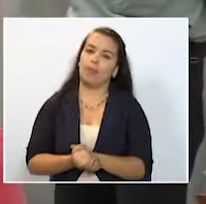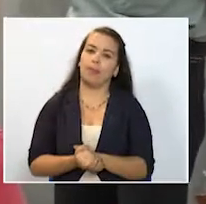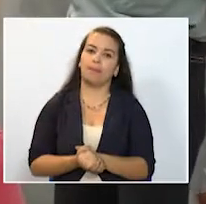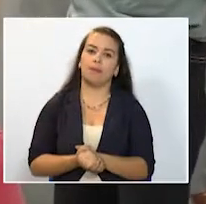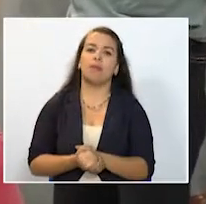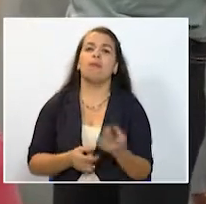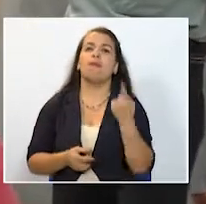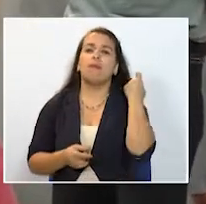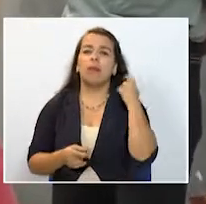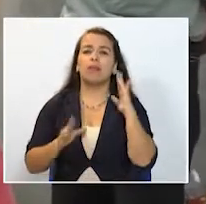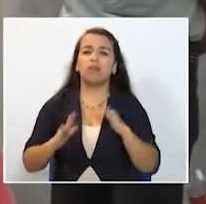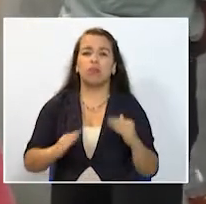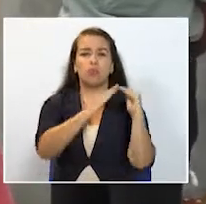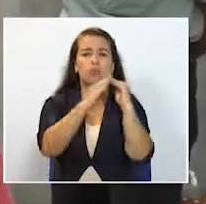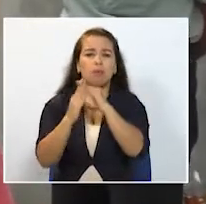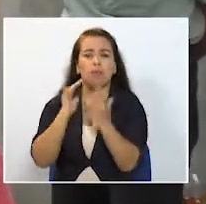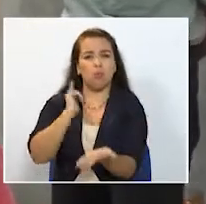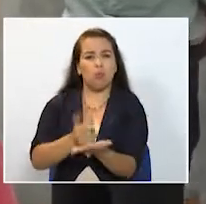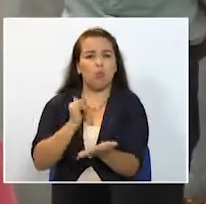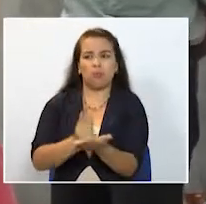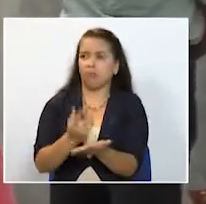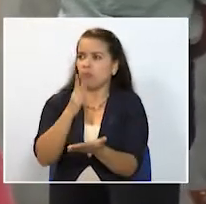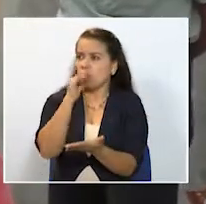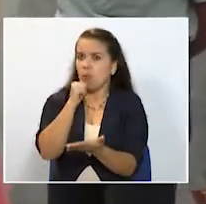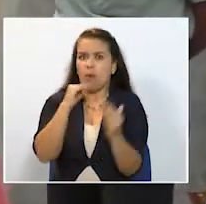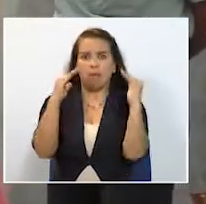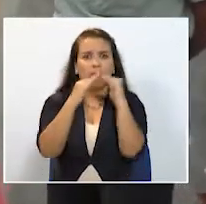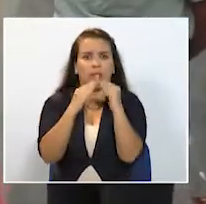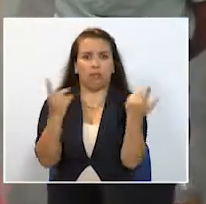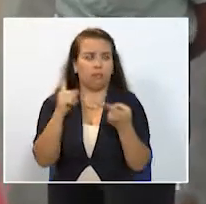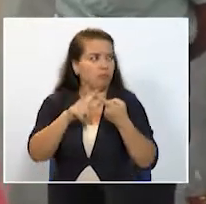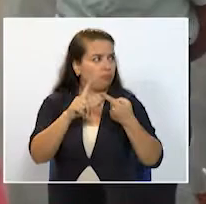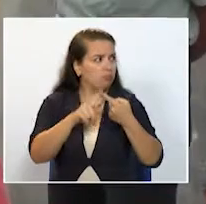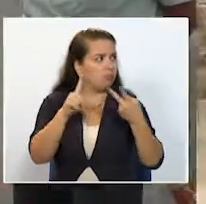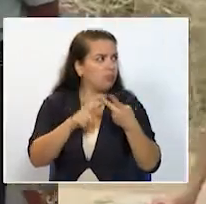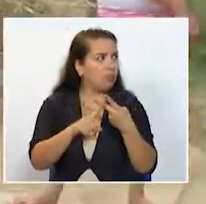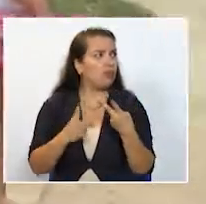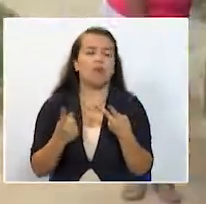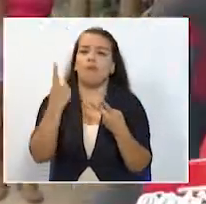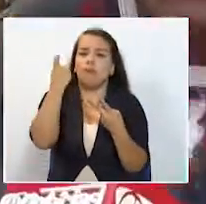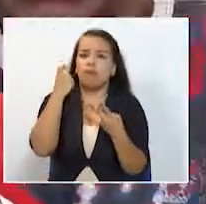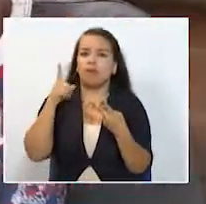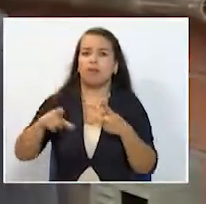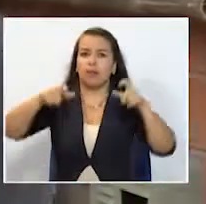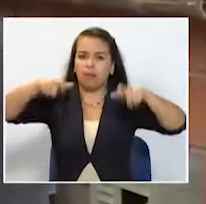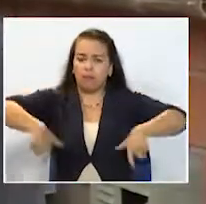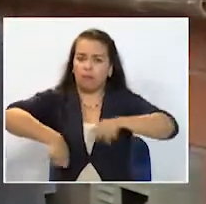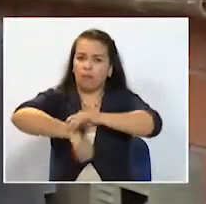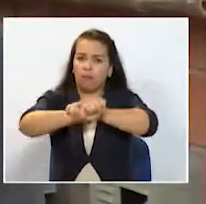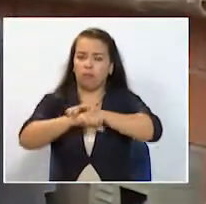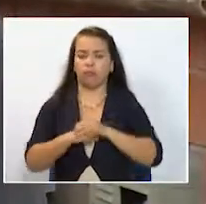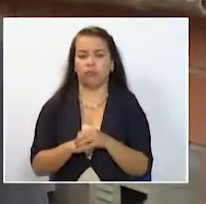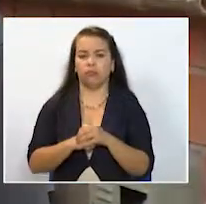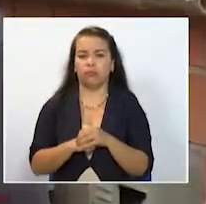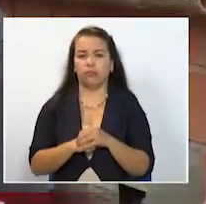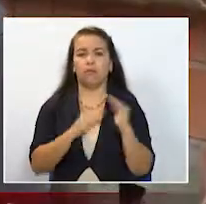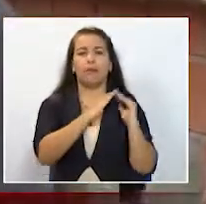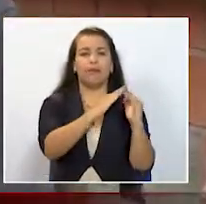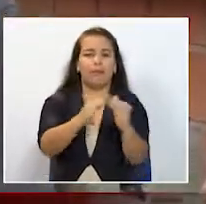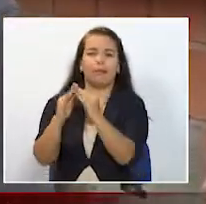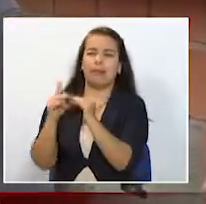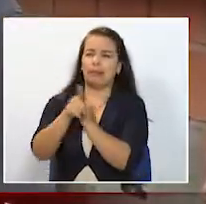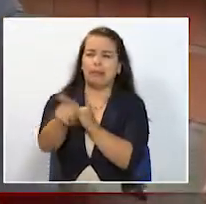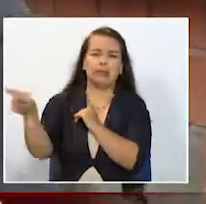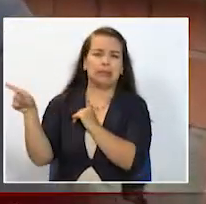caseta para la Junta de Acción Comunal Carecemos de una cancha de fútbol Las casas están muy